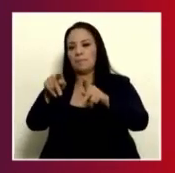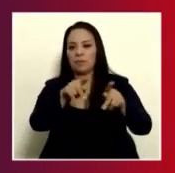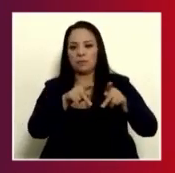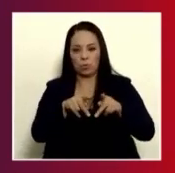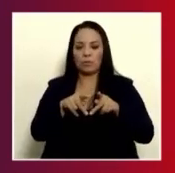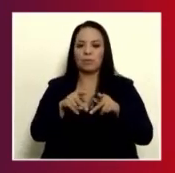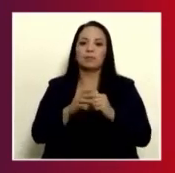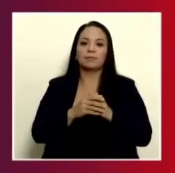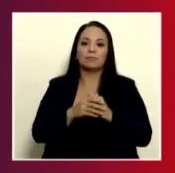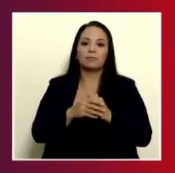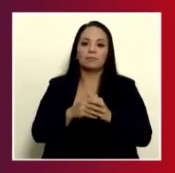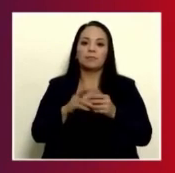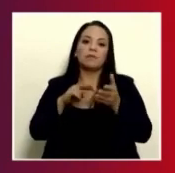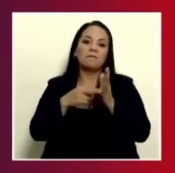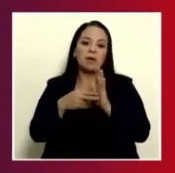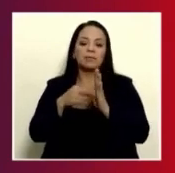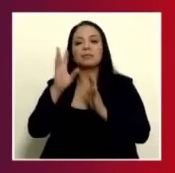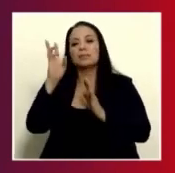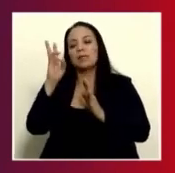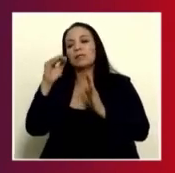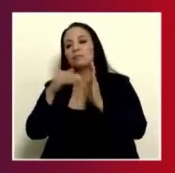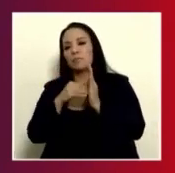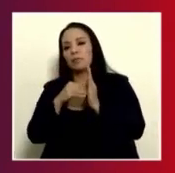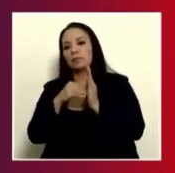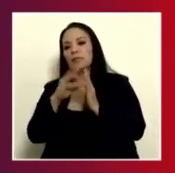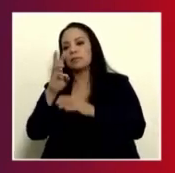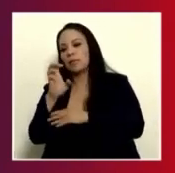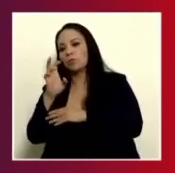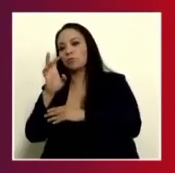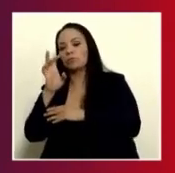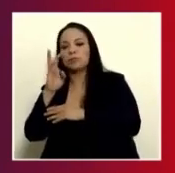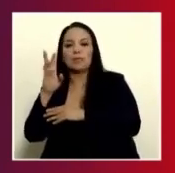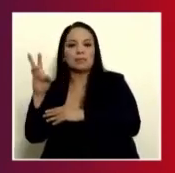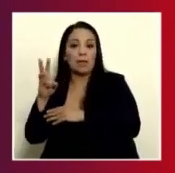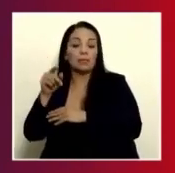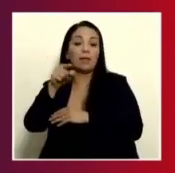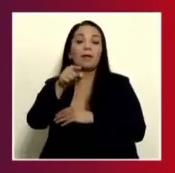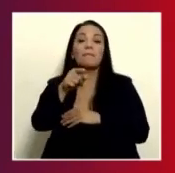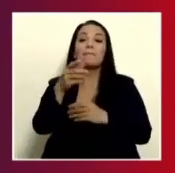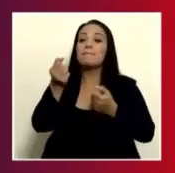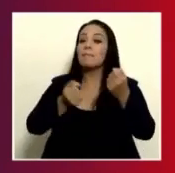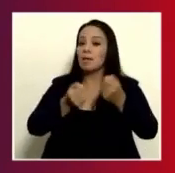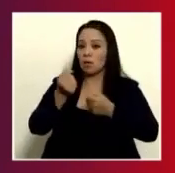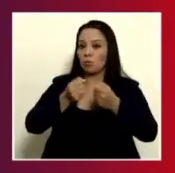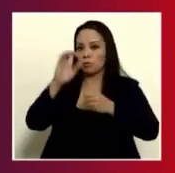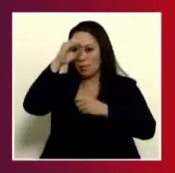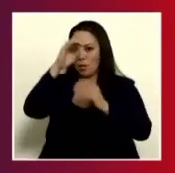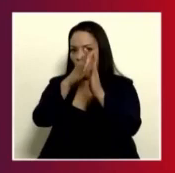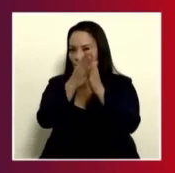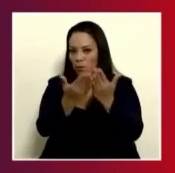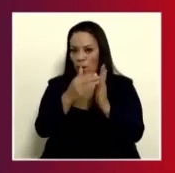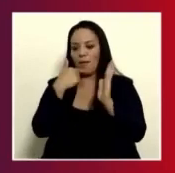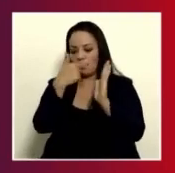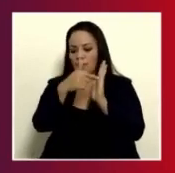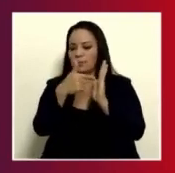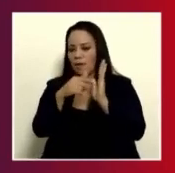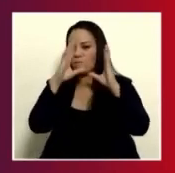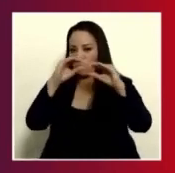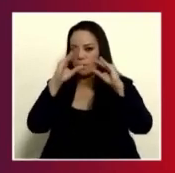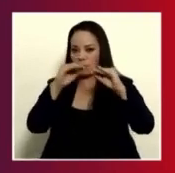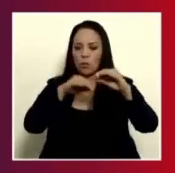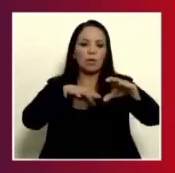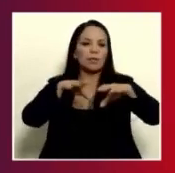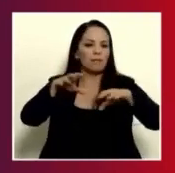eso significaría unos 6 mil 667 vehículos. Esto es con base a los criterios que ellos tienen en sus manuales para